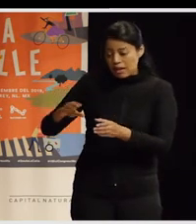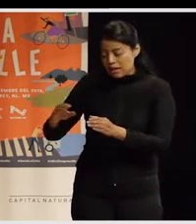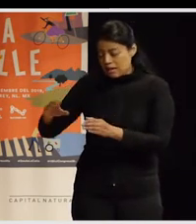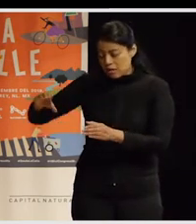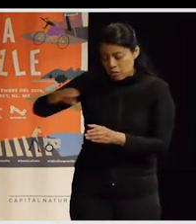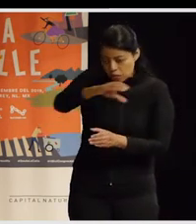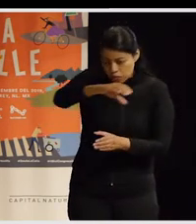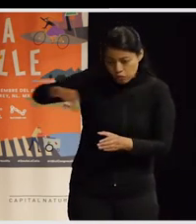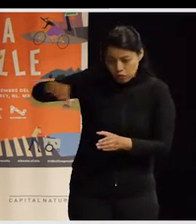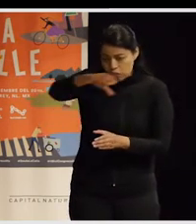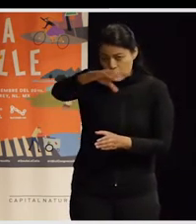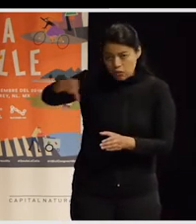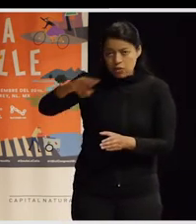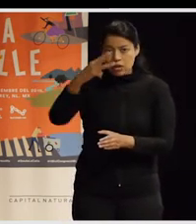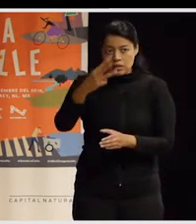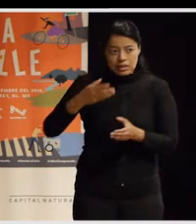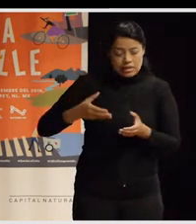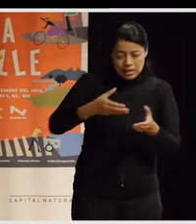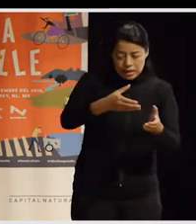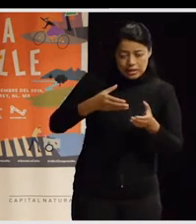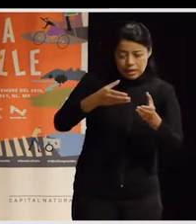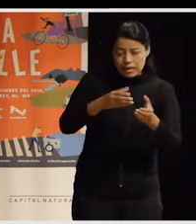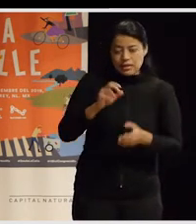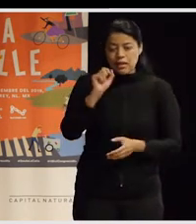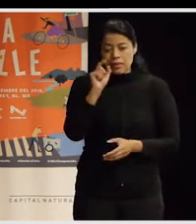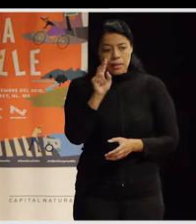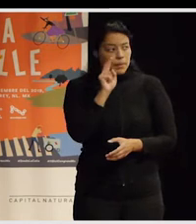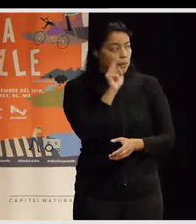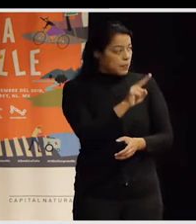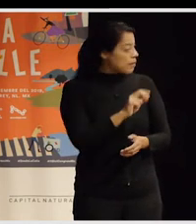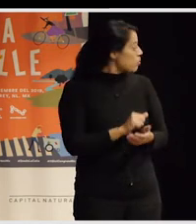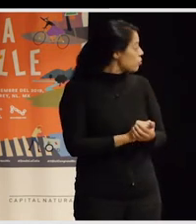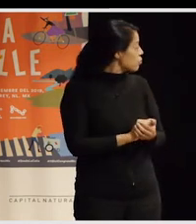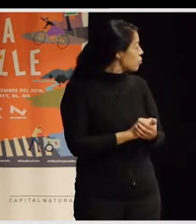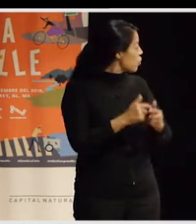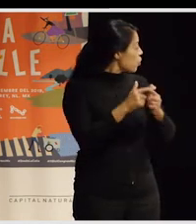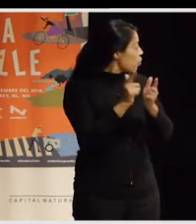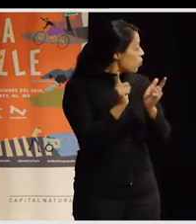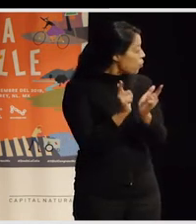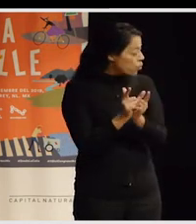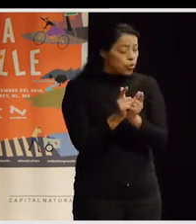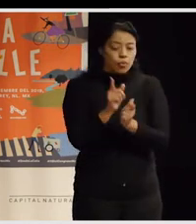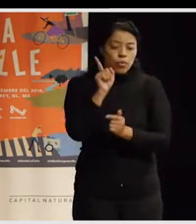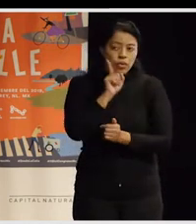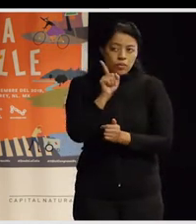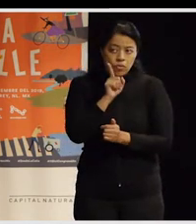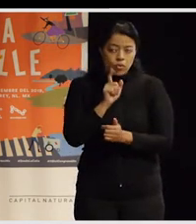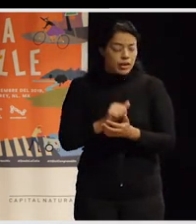El mismo taller se reprodujo con un grupo de mujeres porque ahí los grupos mixtos no